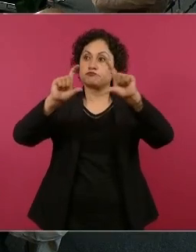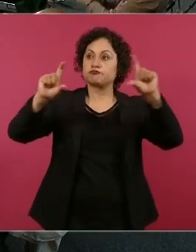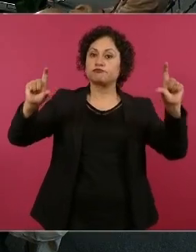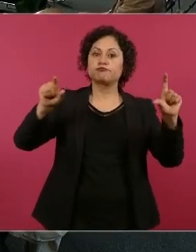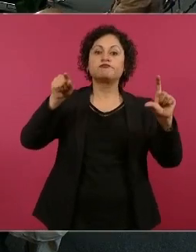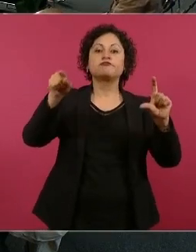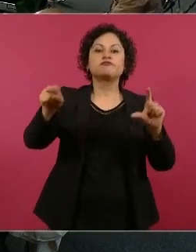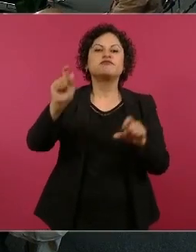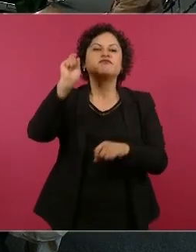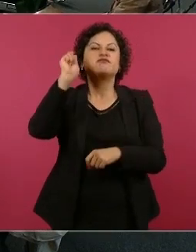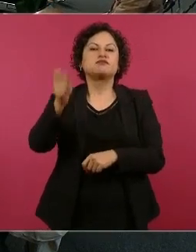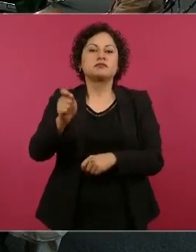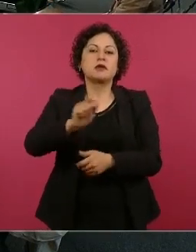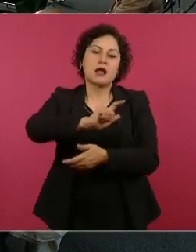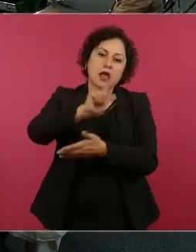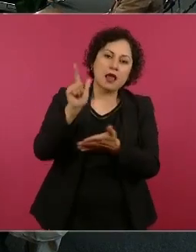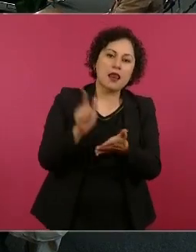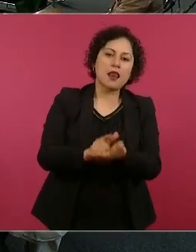Veracruz.